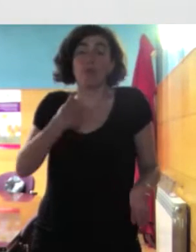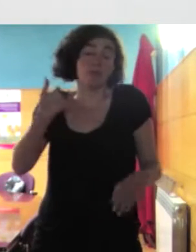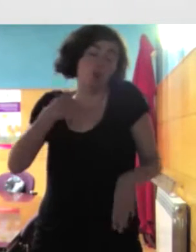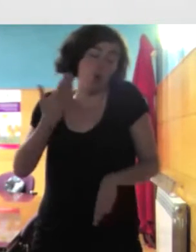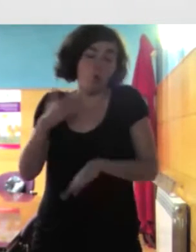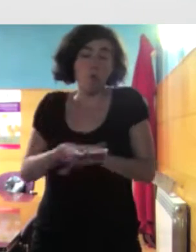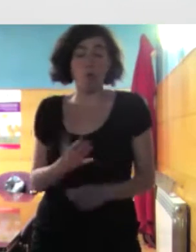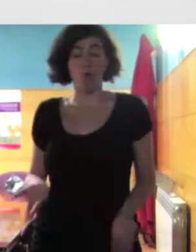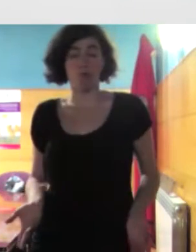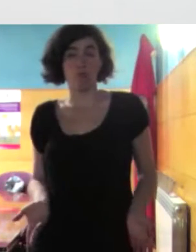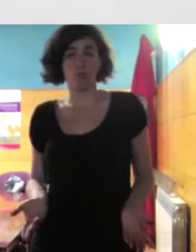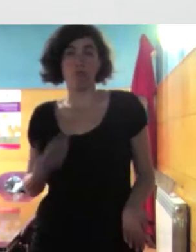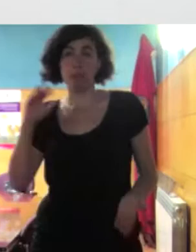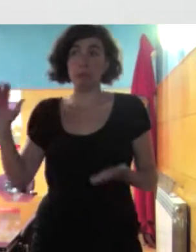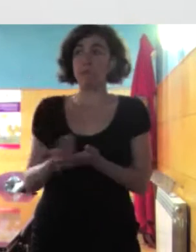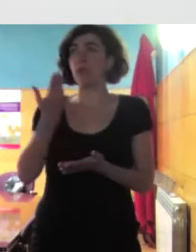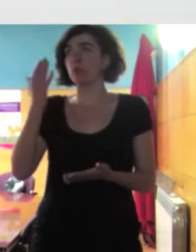uy me he pasado